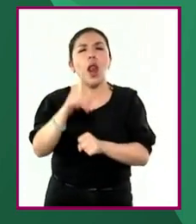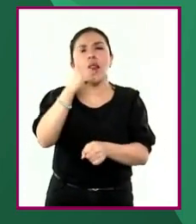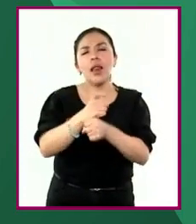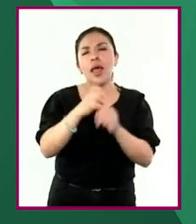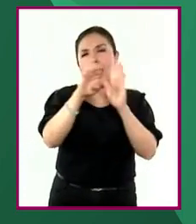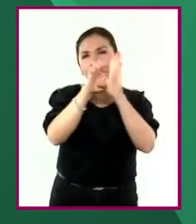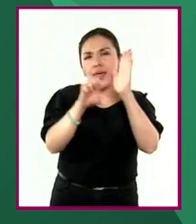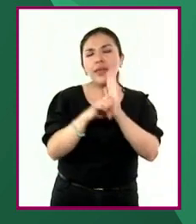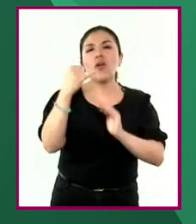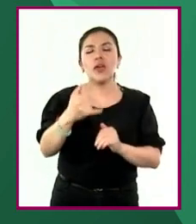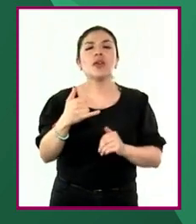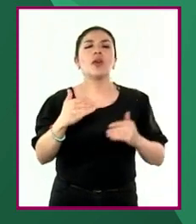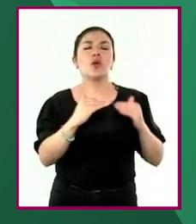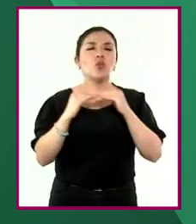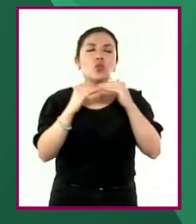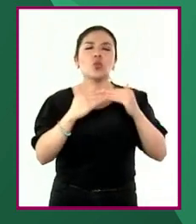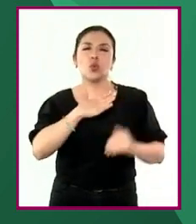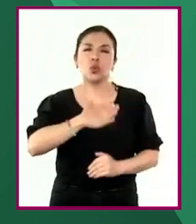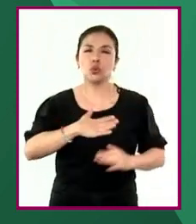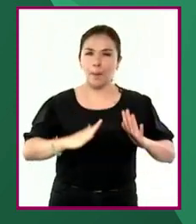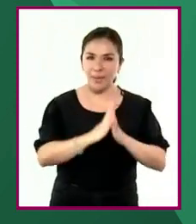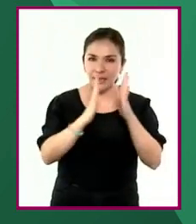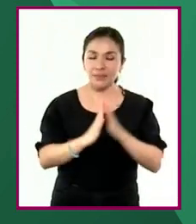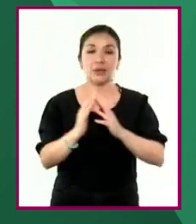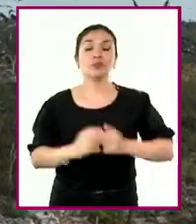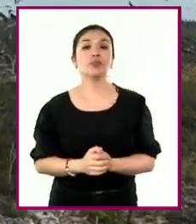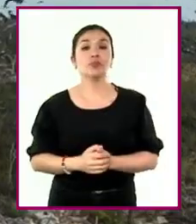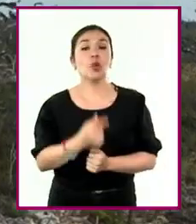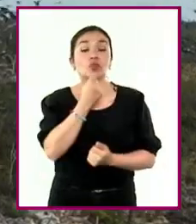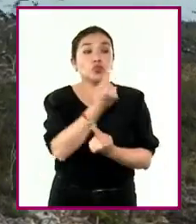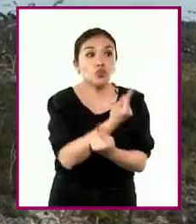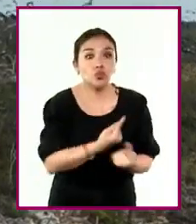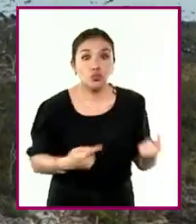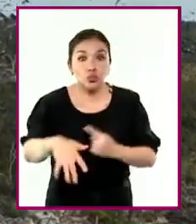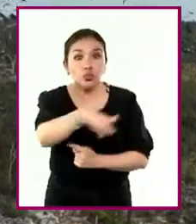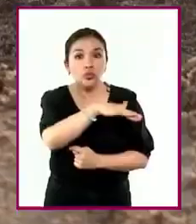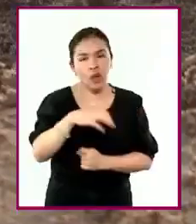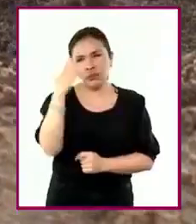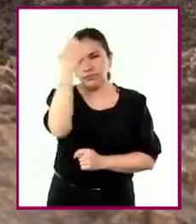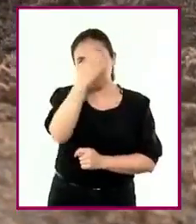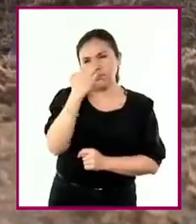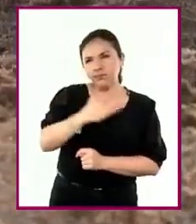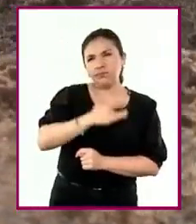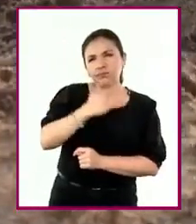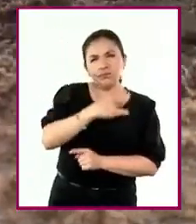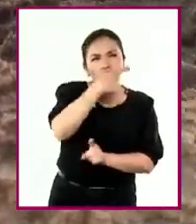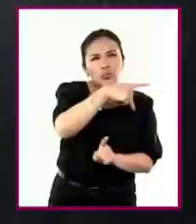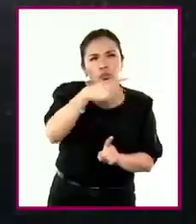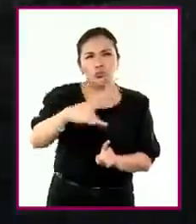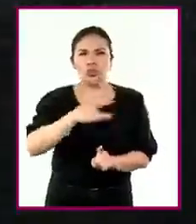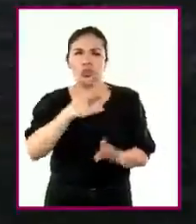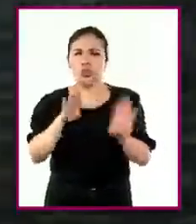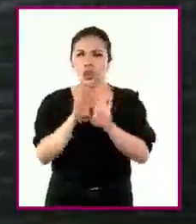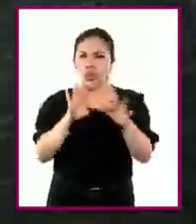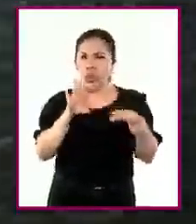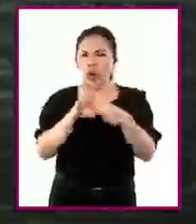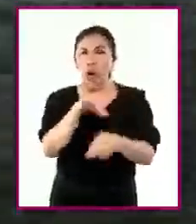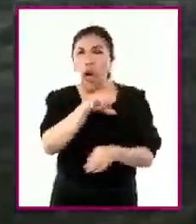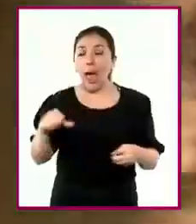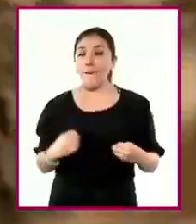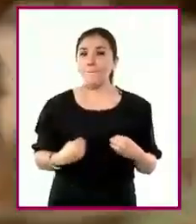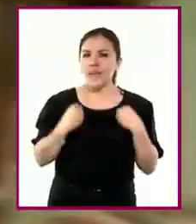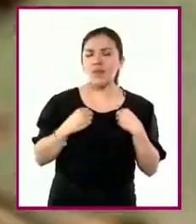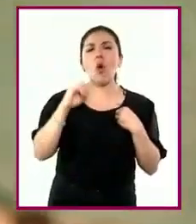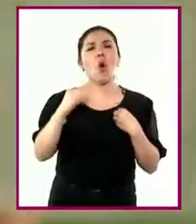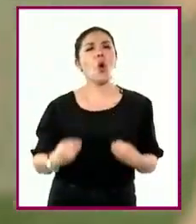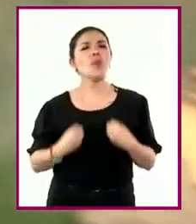éticos y los valores democráticos. Las niñas y los niños analizarán críticamente sus relaciones con los componentes